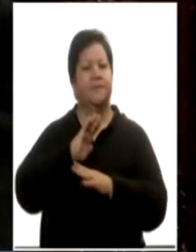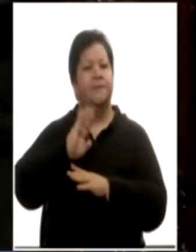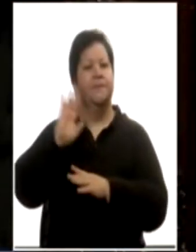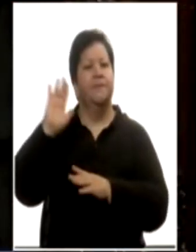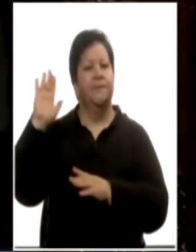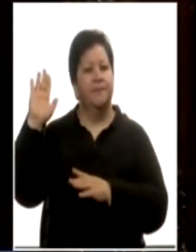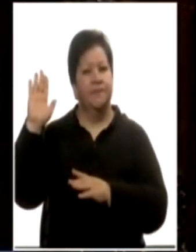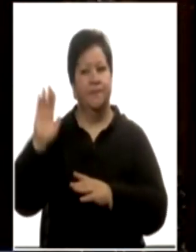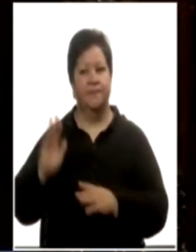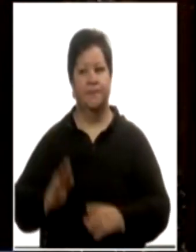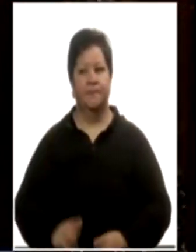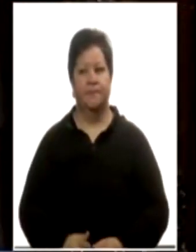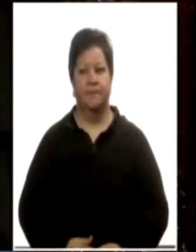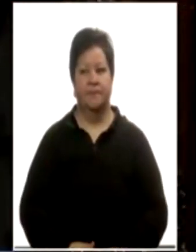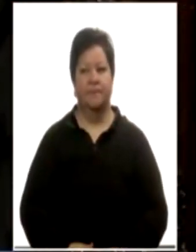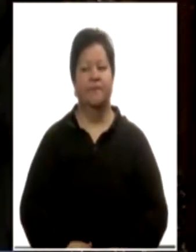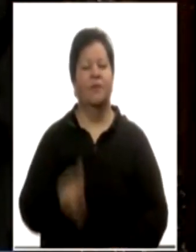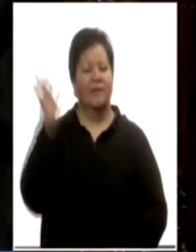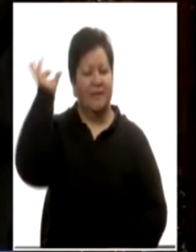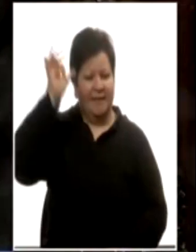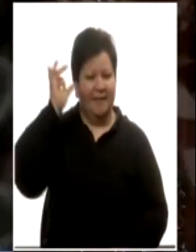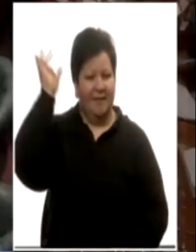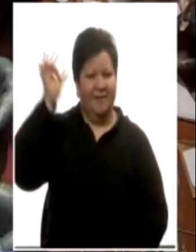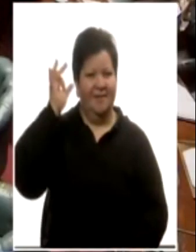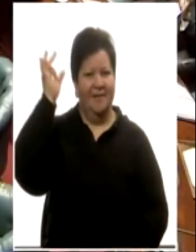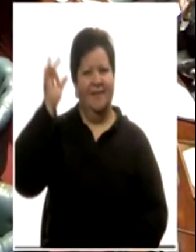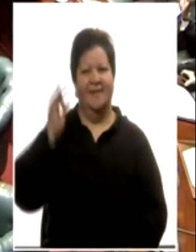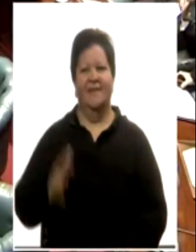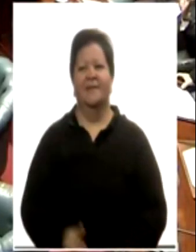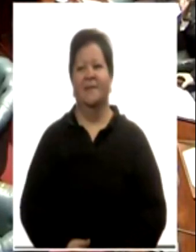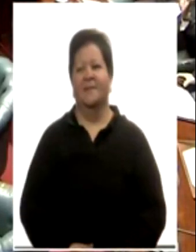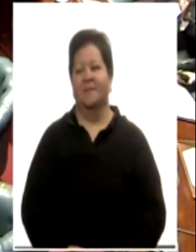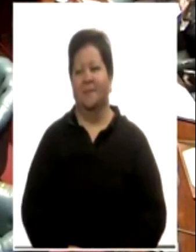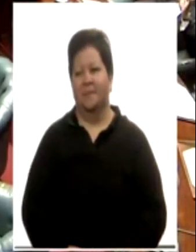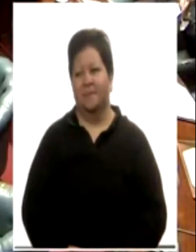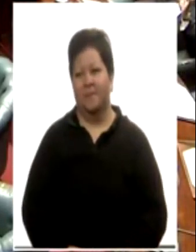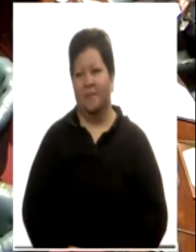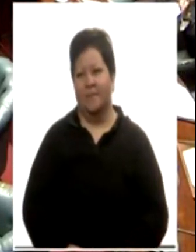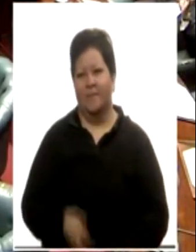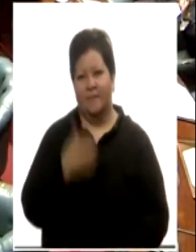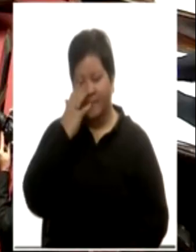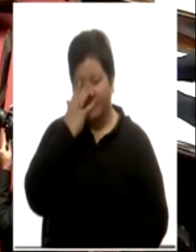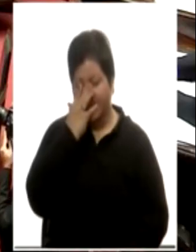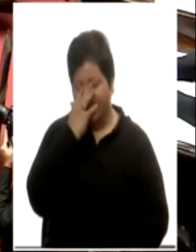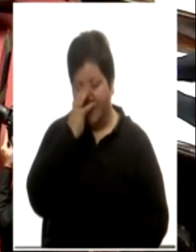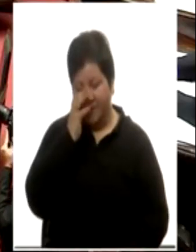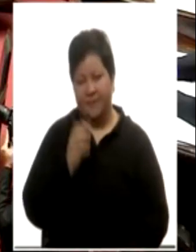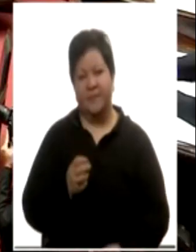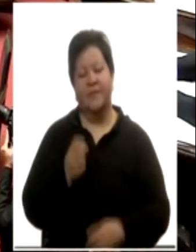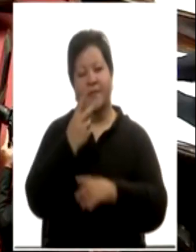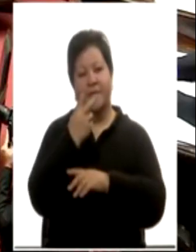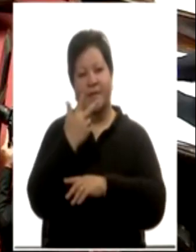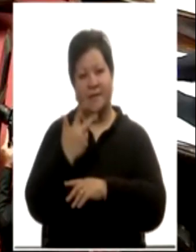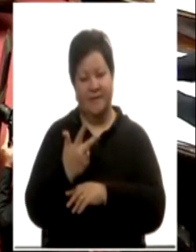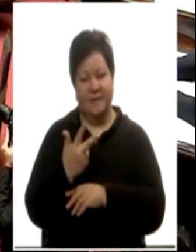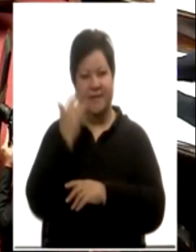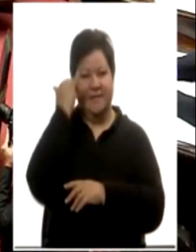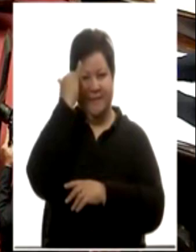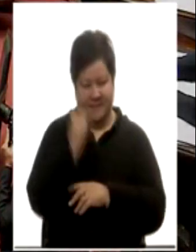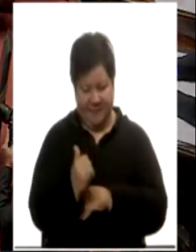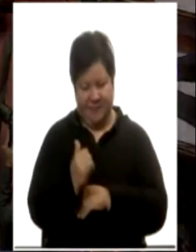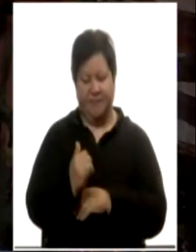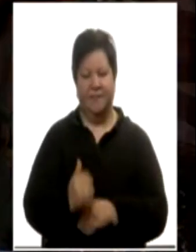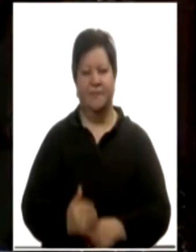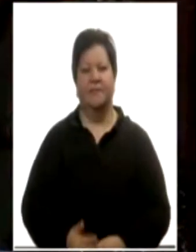Presidente, por el Senador. 23 y 24. 23 y 24 afirmativo.